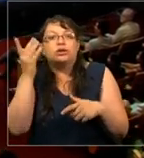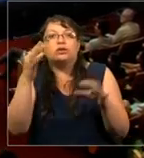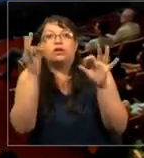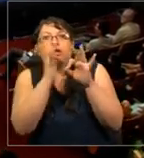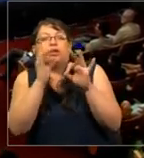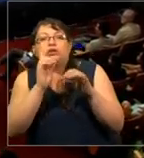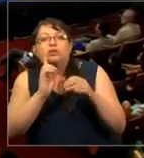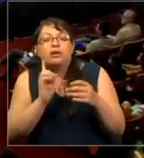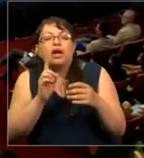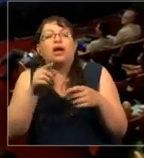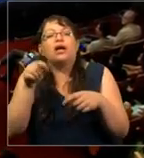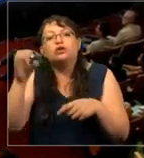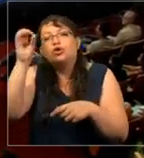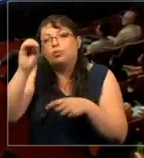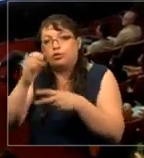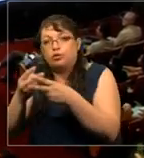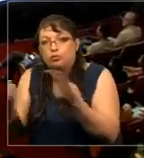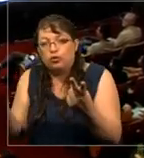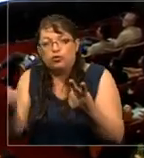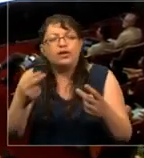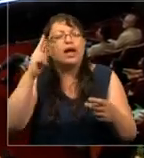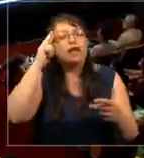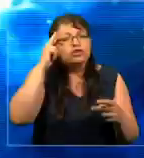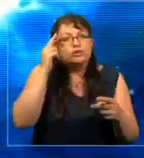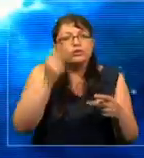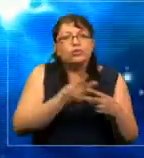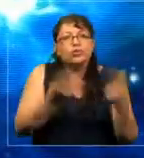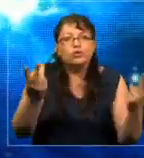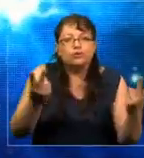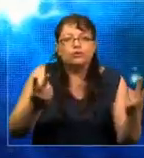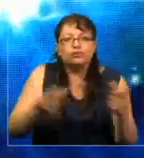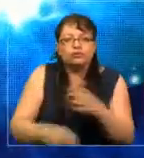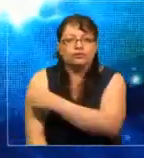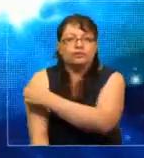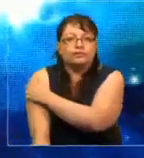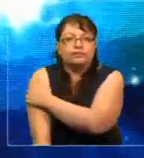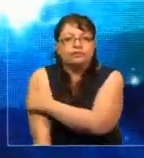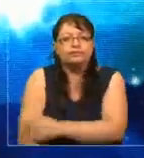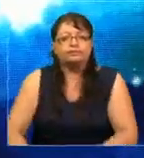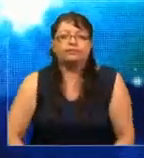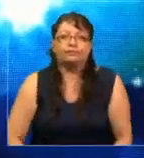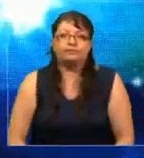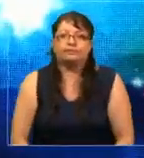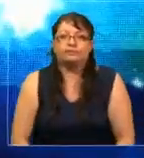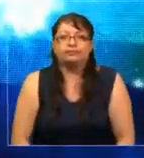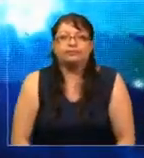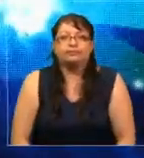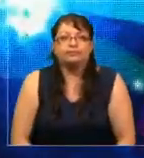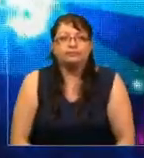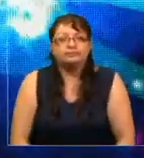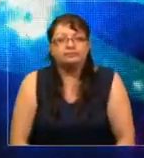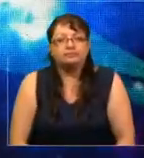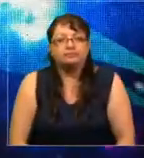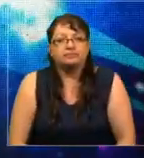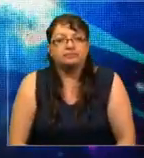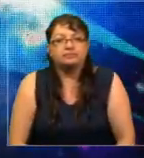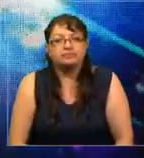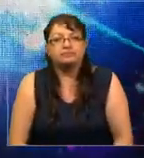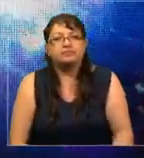Eso es opinión pública. El razonamiento público es mucho más,